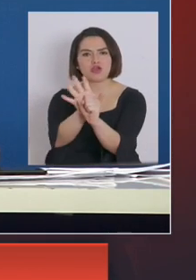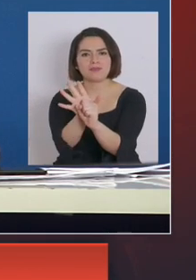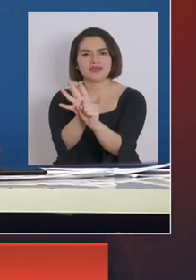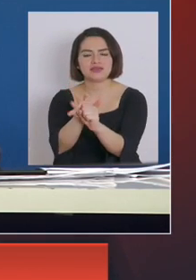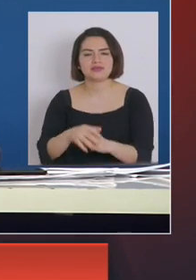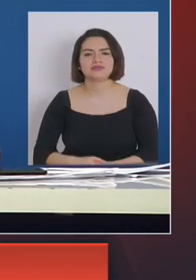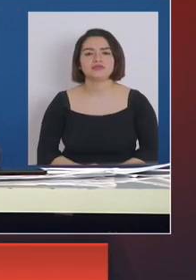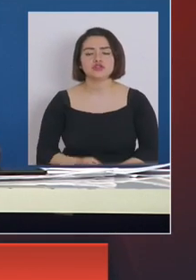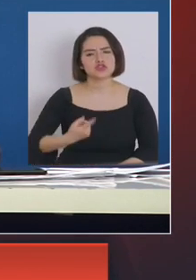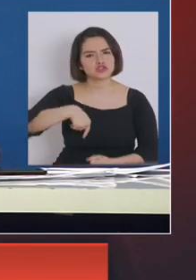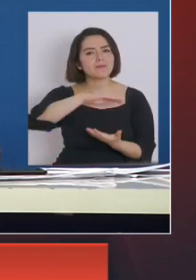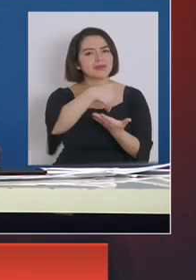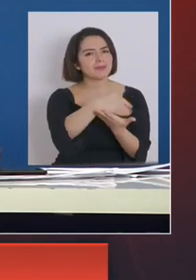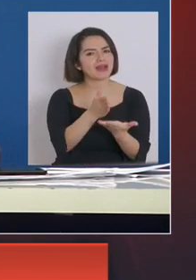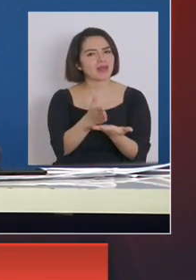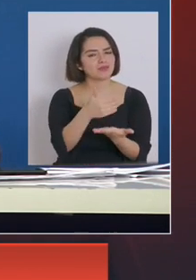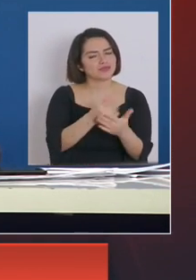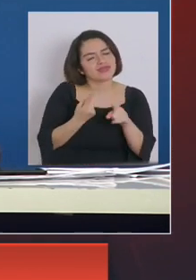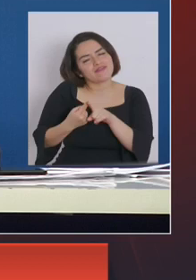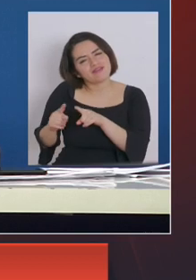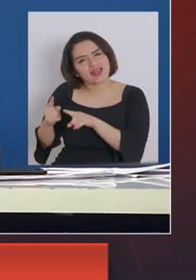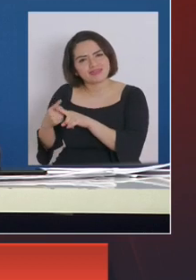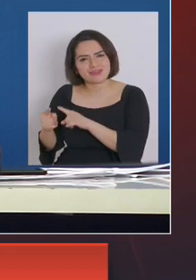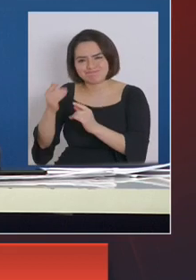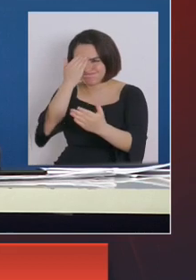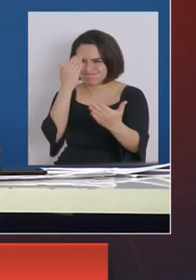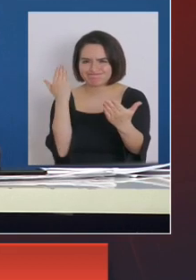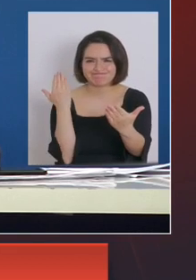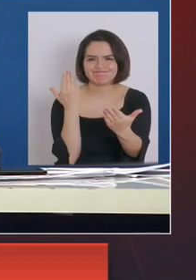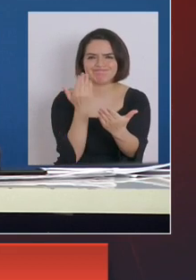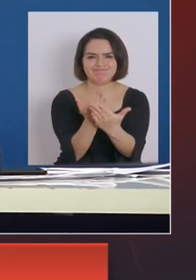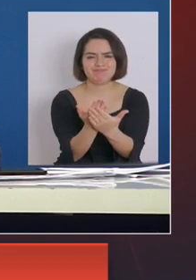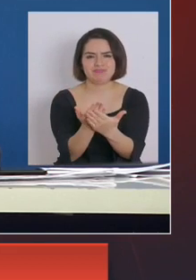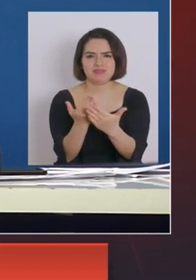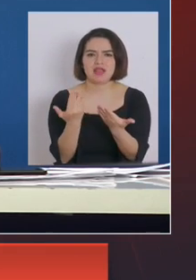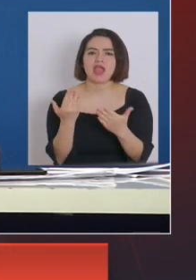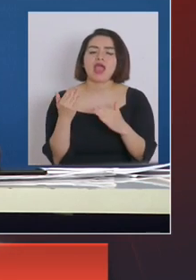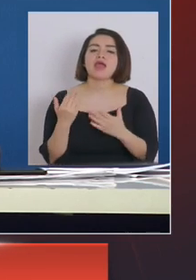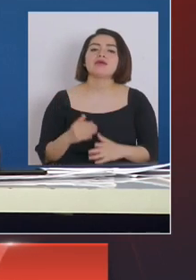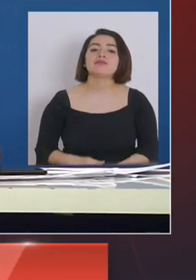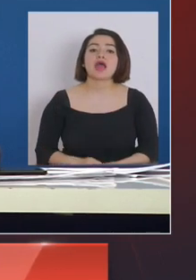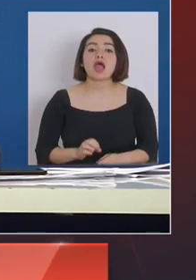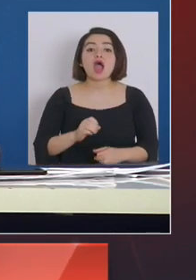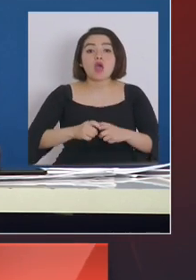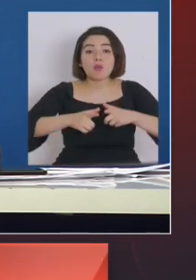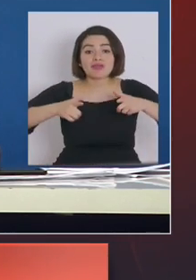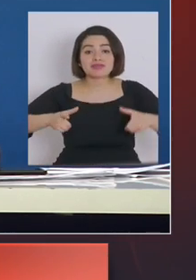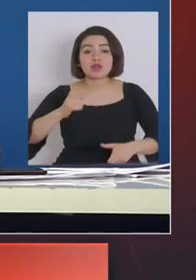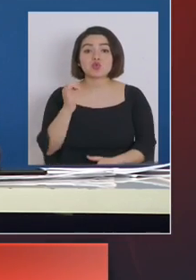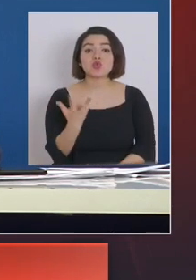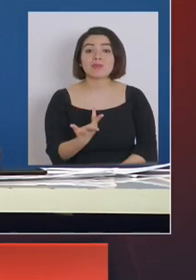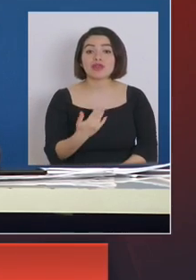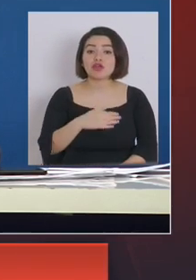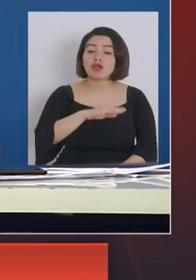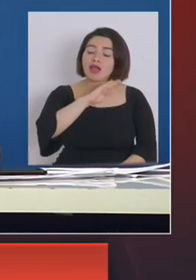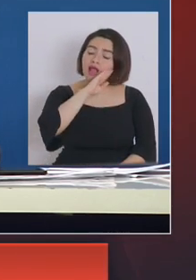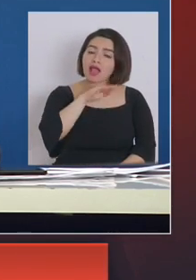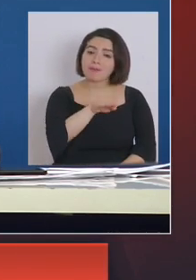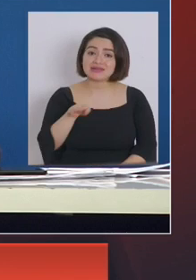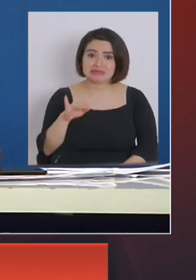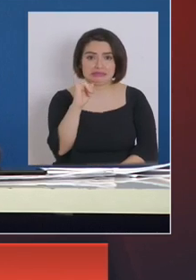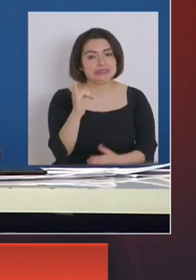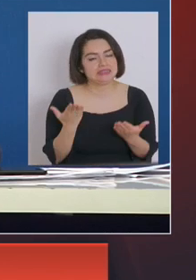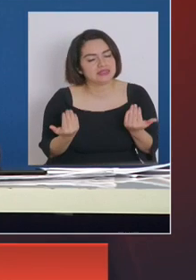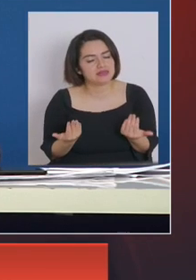preparando en varios frentes, en el caso que sea necesario aumentar el número de camas, como creemos que sí va a ser